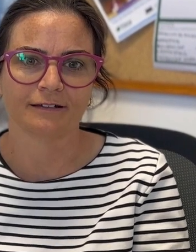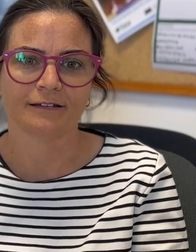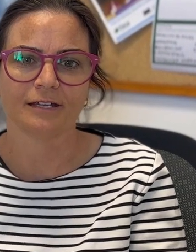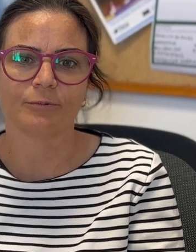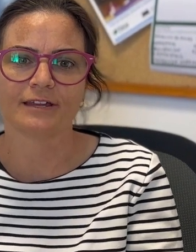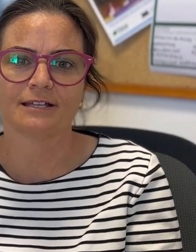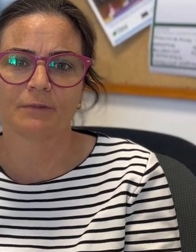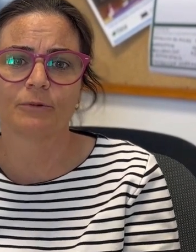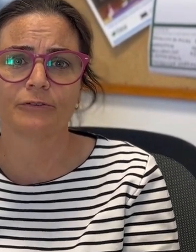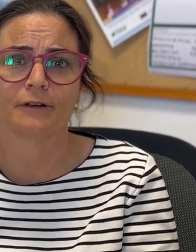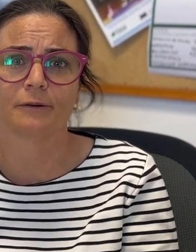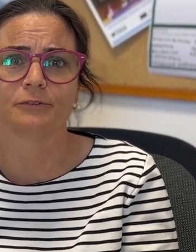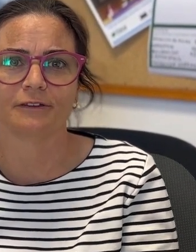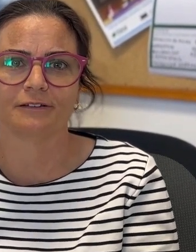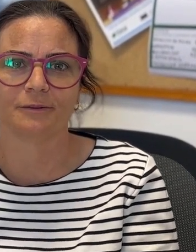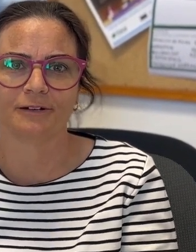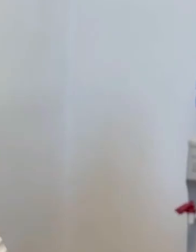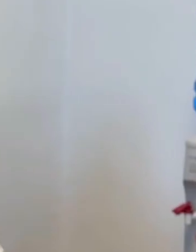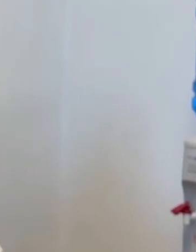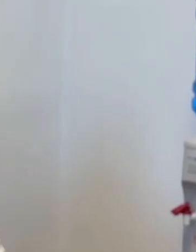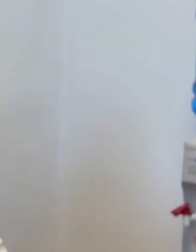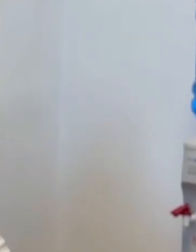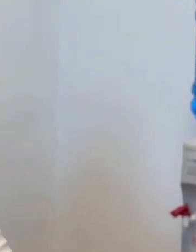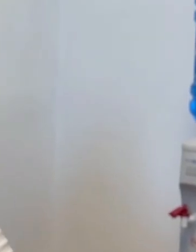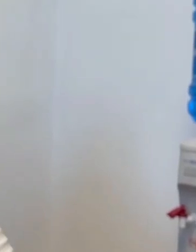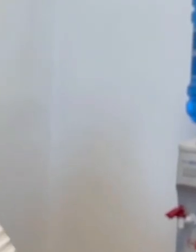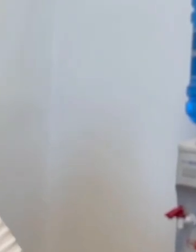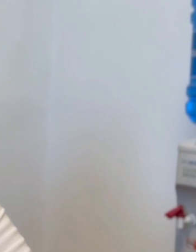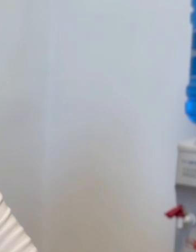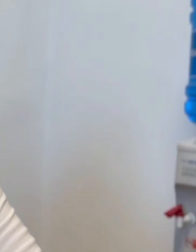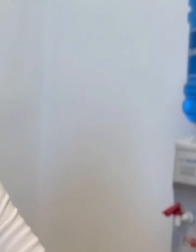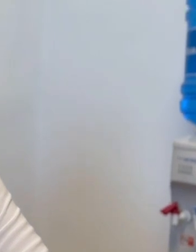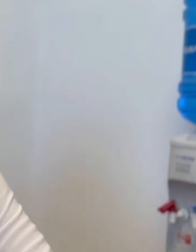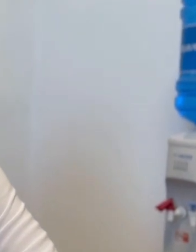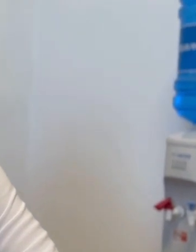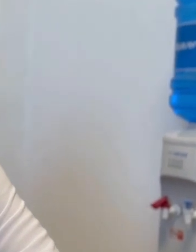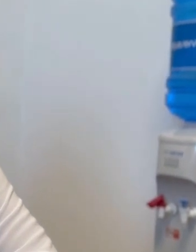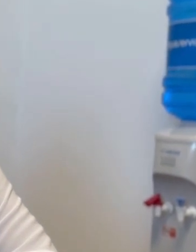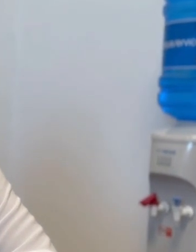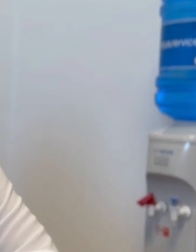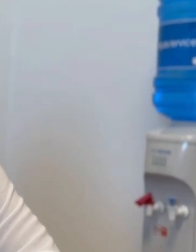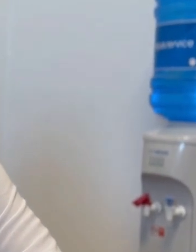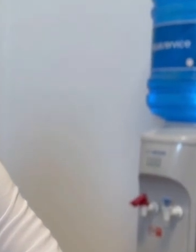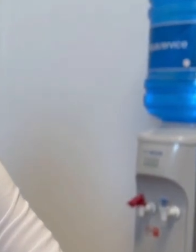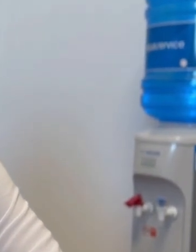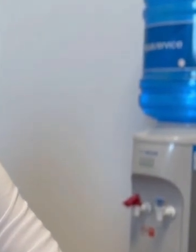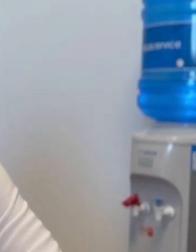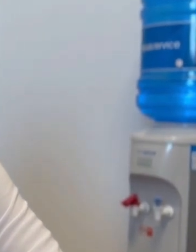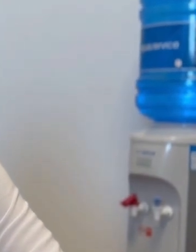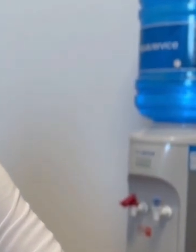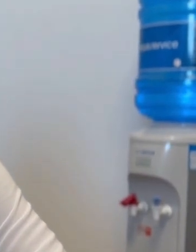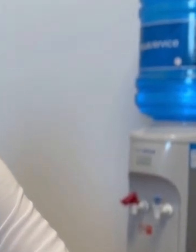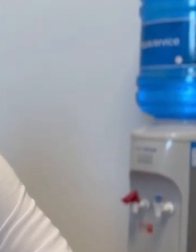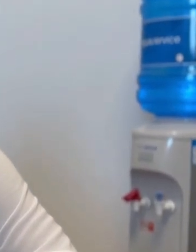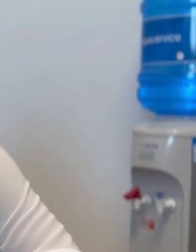ligueras. Y poder ser miembros de la Junta Directiva. Queremos alzar un mensaje para otros